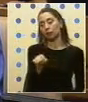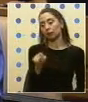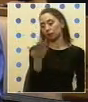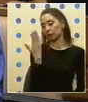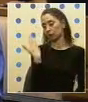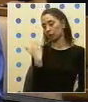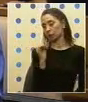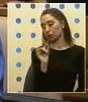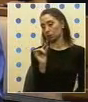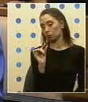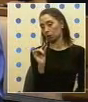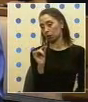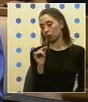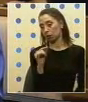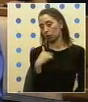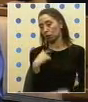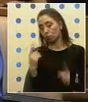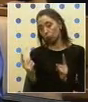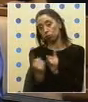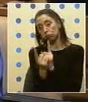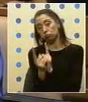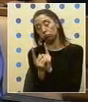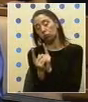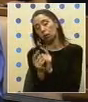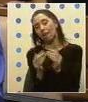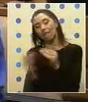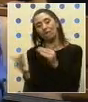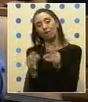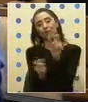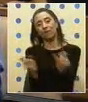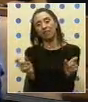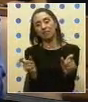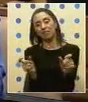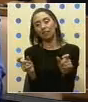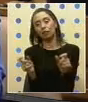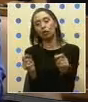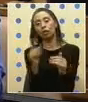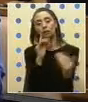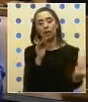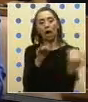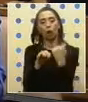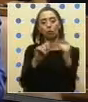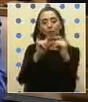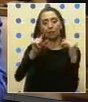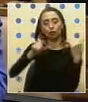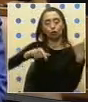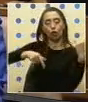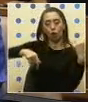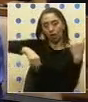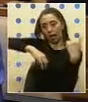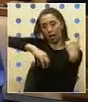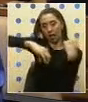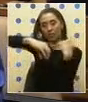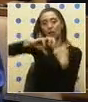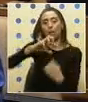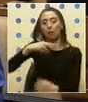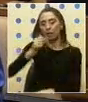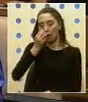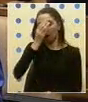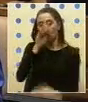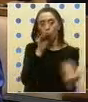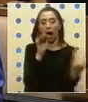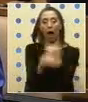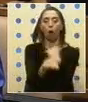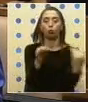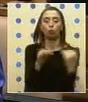recientemente me junté con la gente, los vecinos a orillas de la autopista del Sol, en Peñaflor, esta autopista está